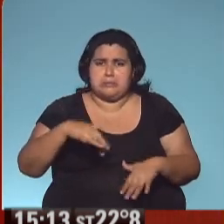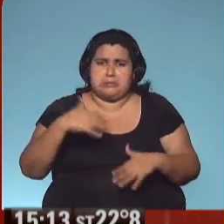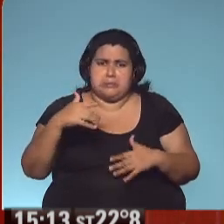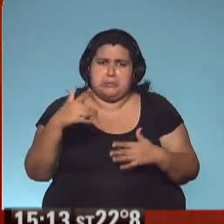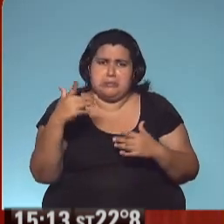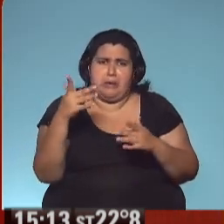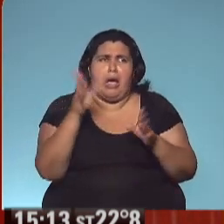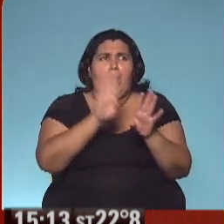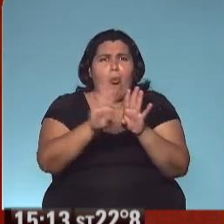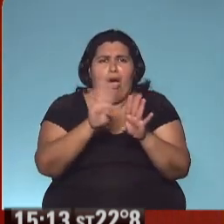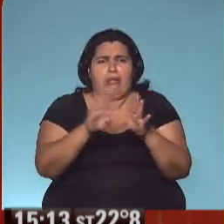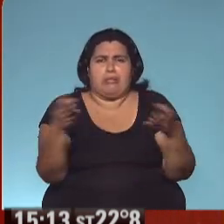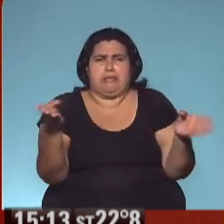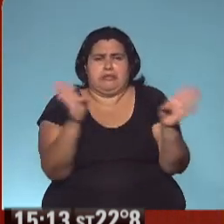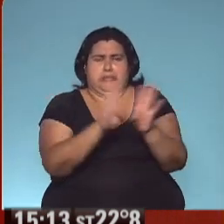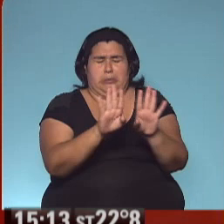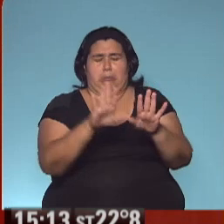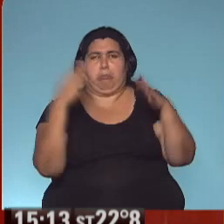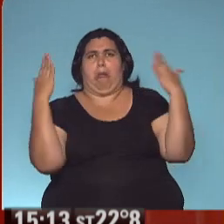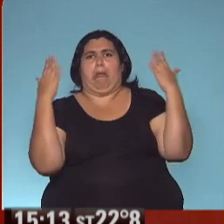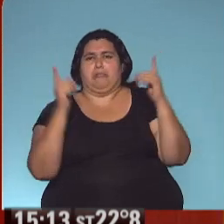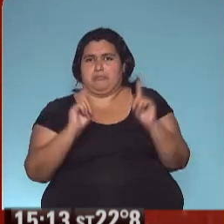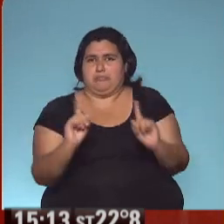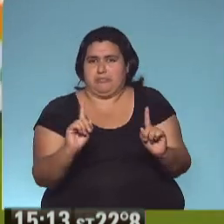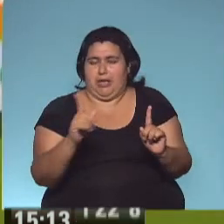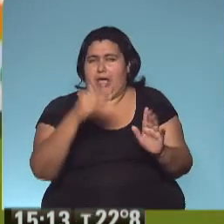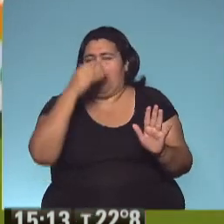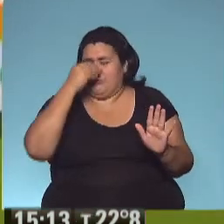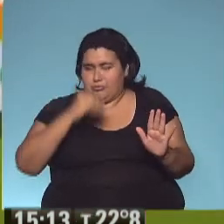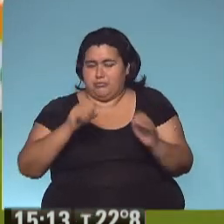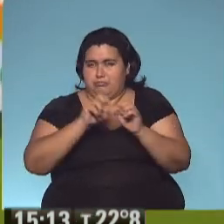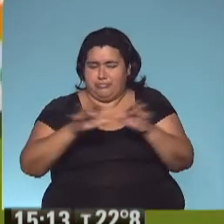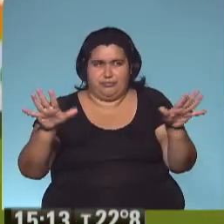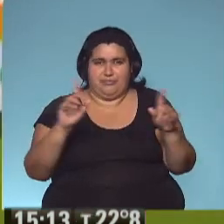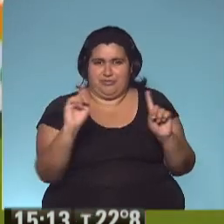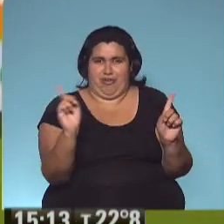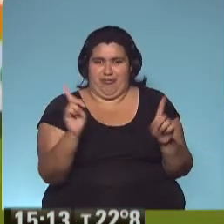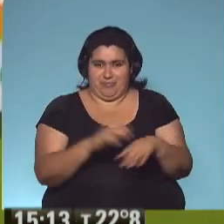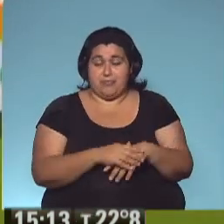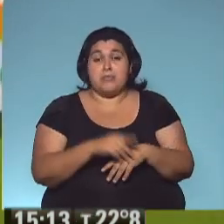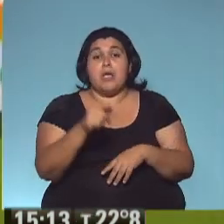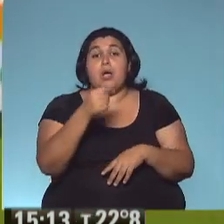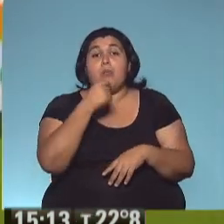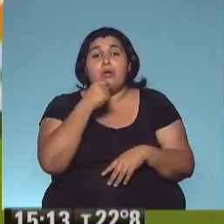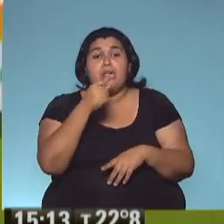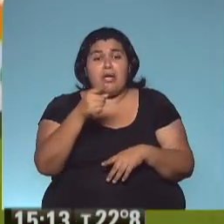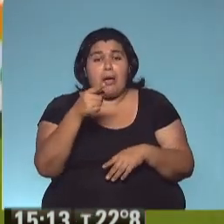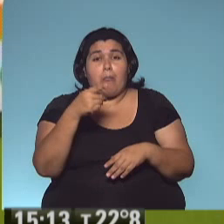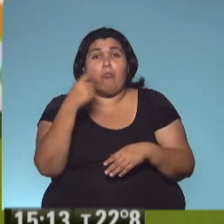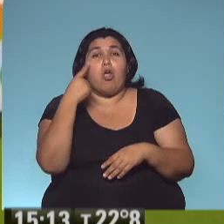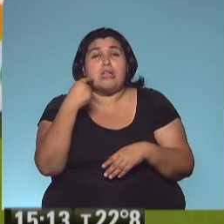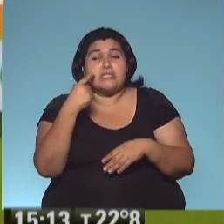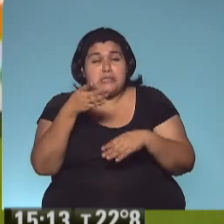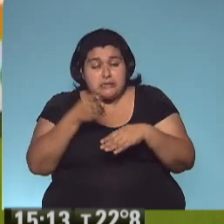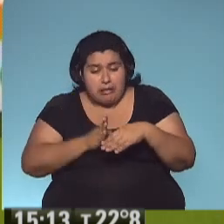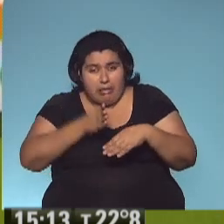puertas y las ventanas para que no se abrieran de golpe con los estornudos. En cambio, si el ogronte se ponía a picar cebolla, había